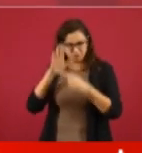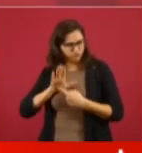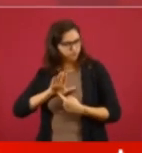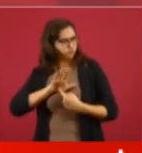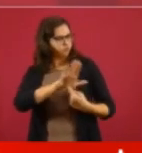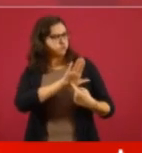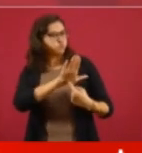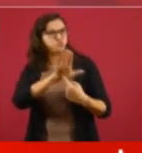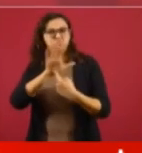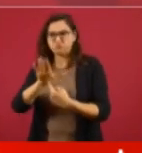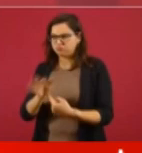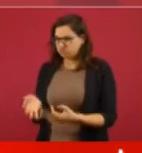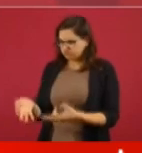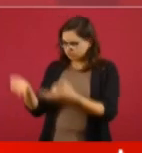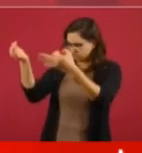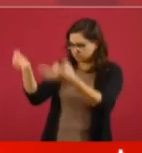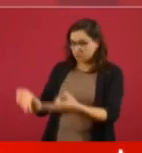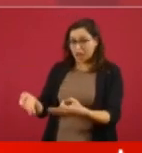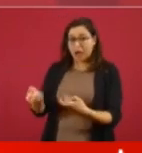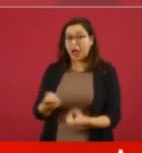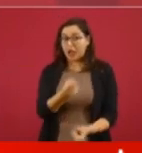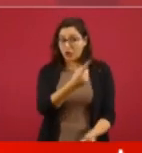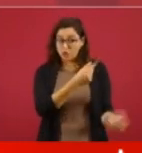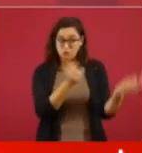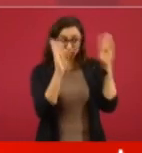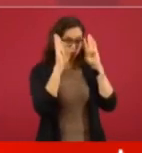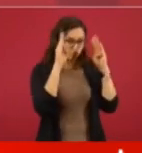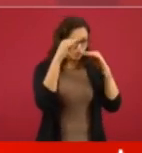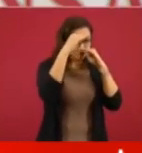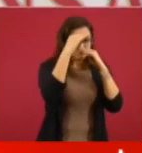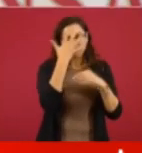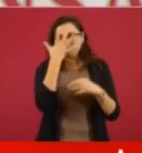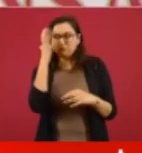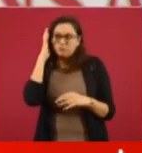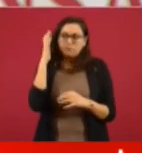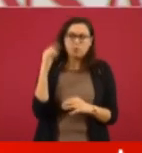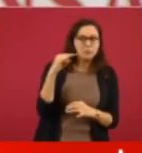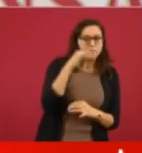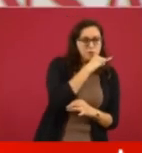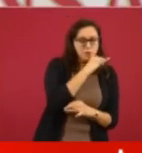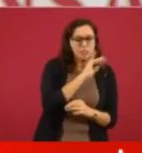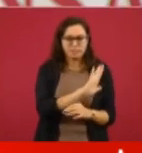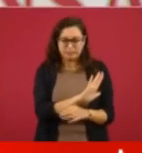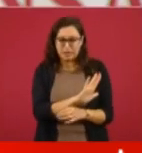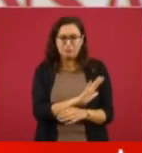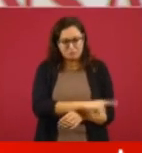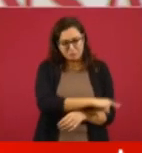hipócritos. No, este es tal cual.